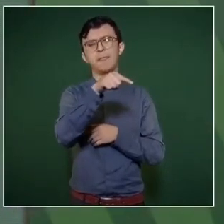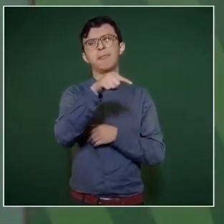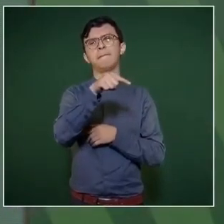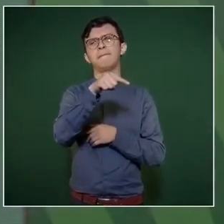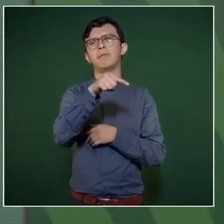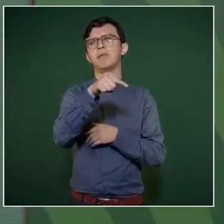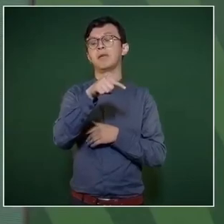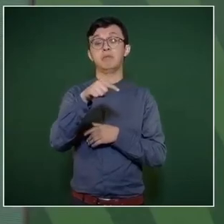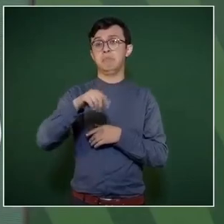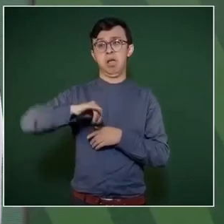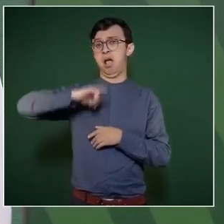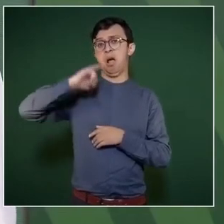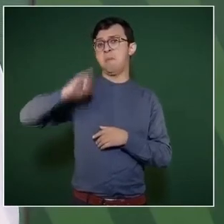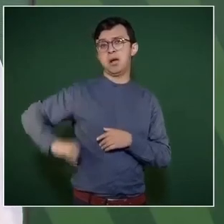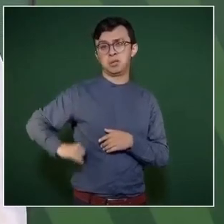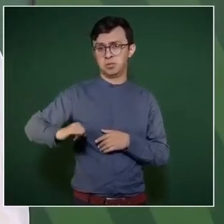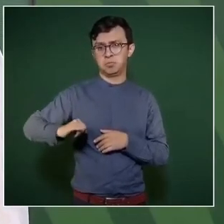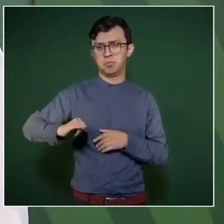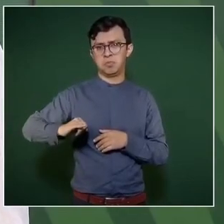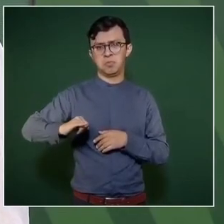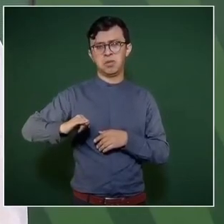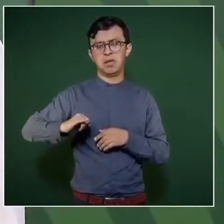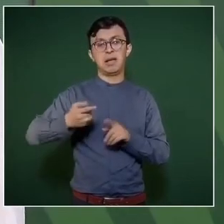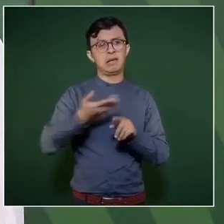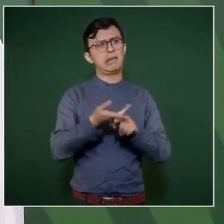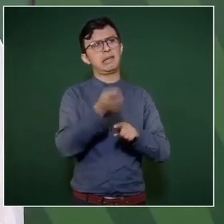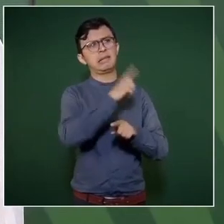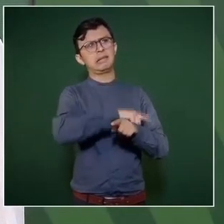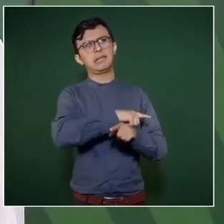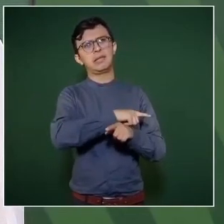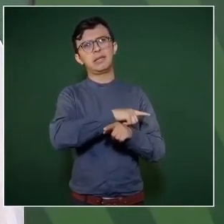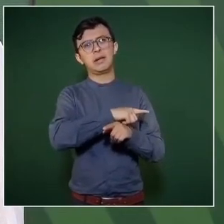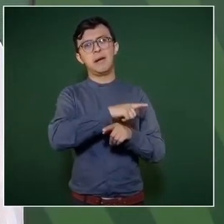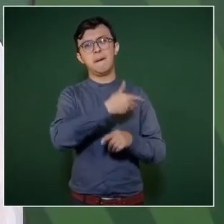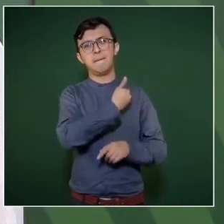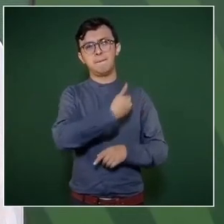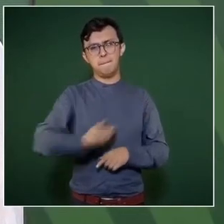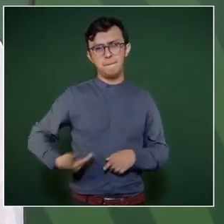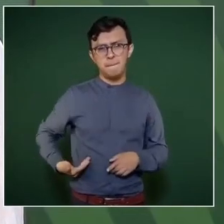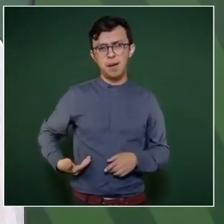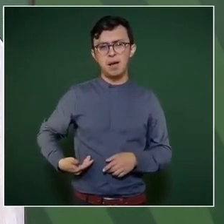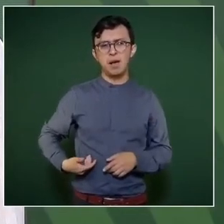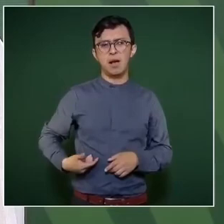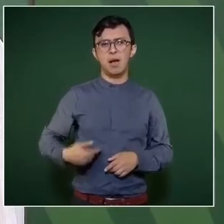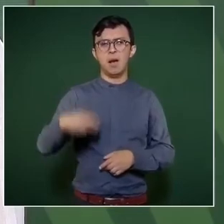había dado desde la época de el presidente Madero.